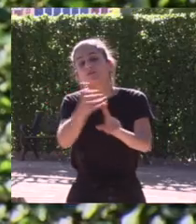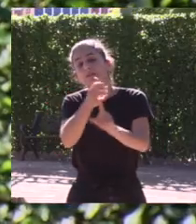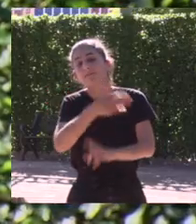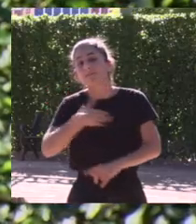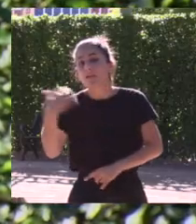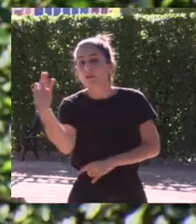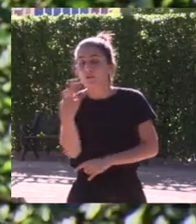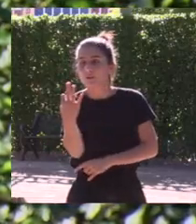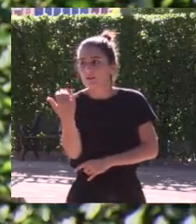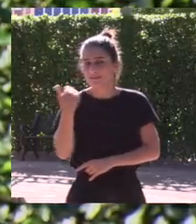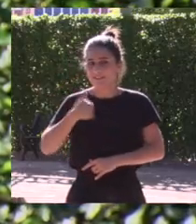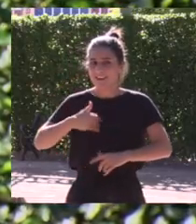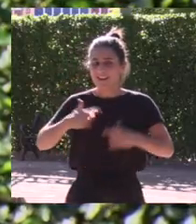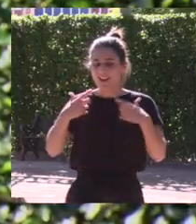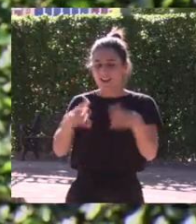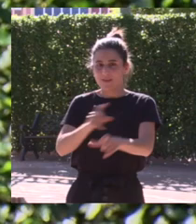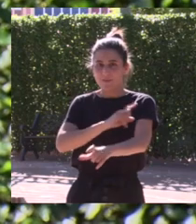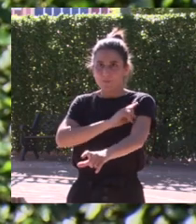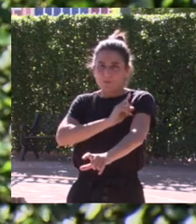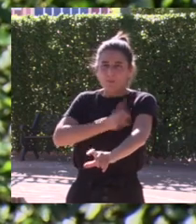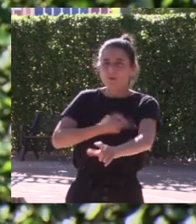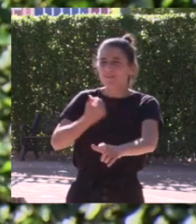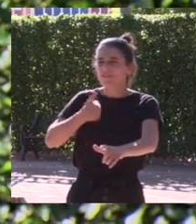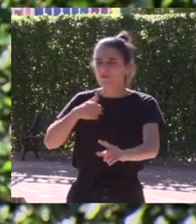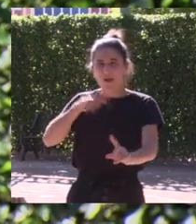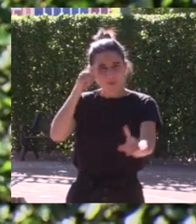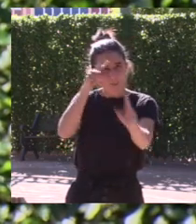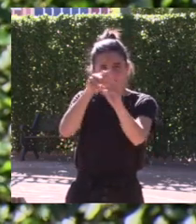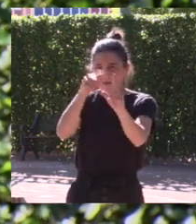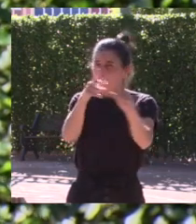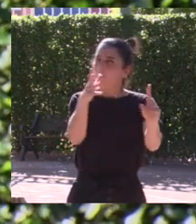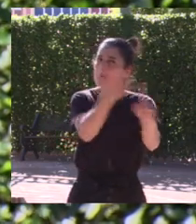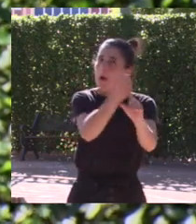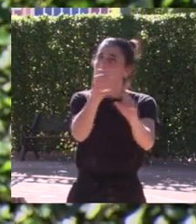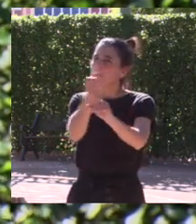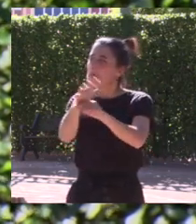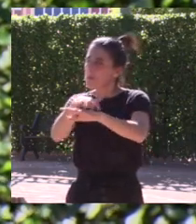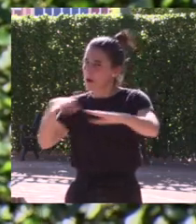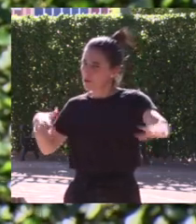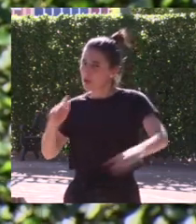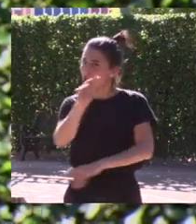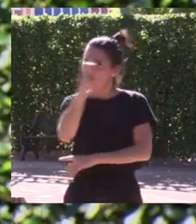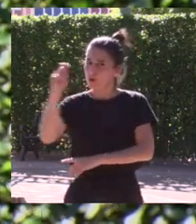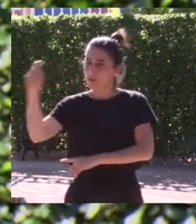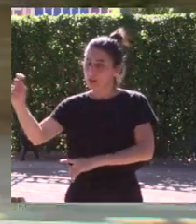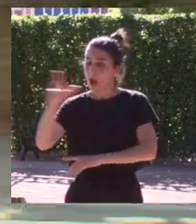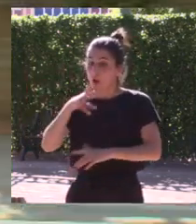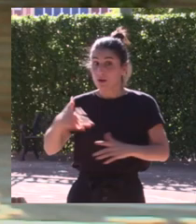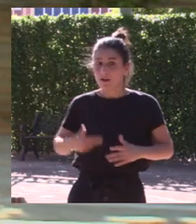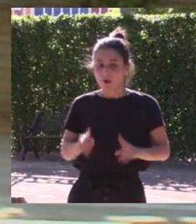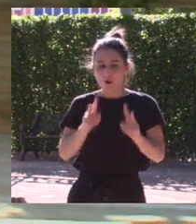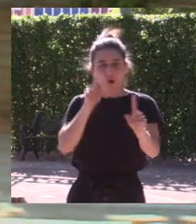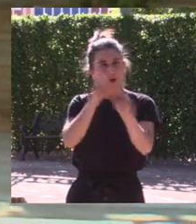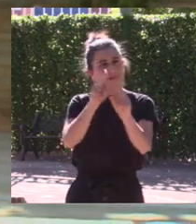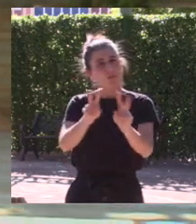en el mundo del deporte yo ya había cumplido prácticamente todos mis objetivos entonces dentro de los nuevos